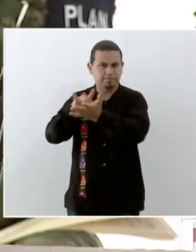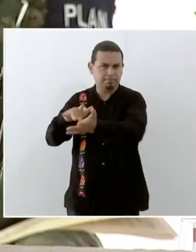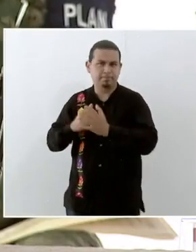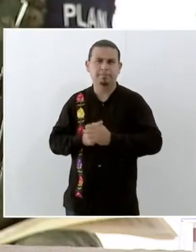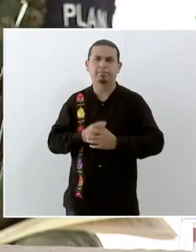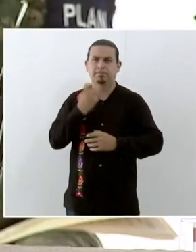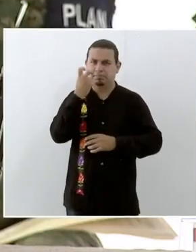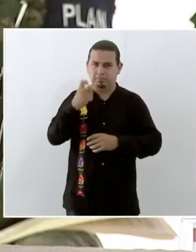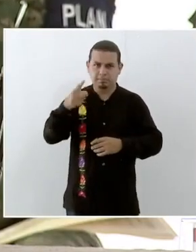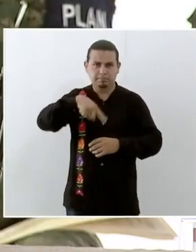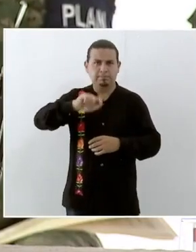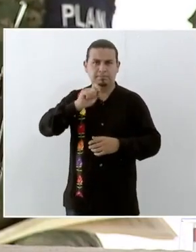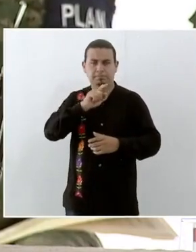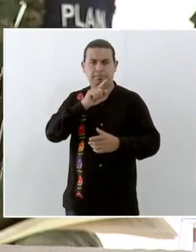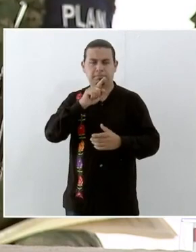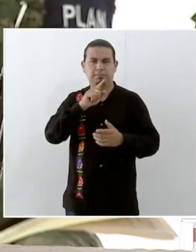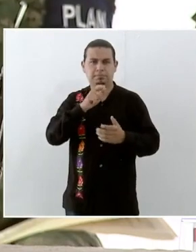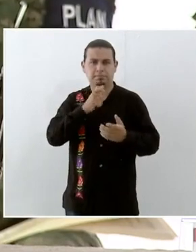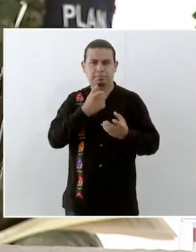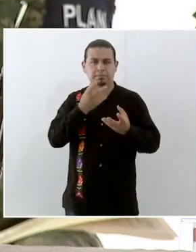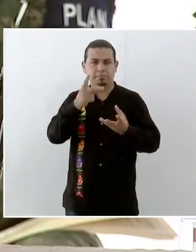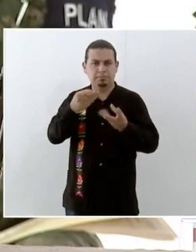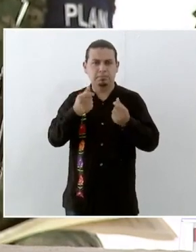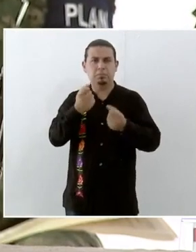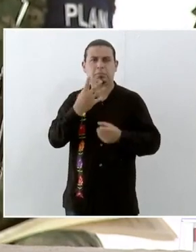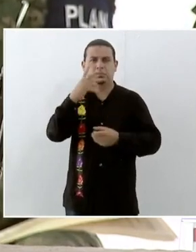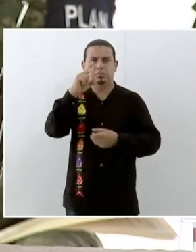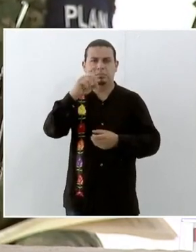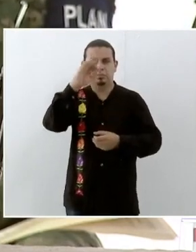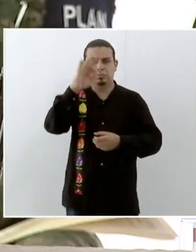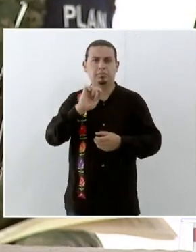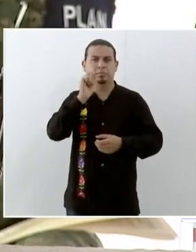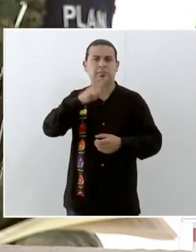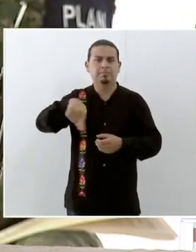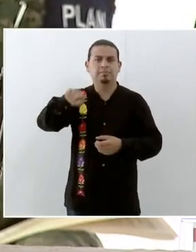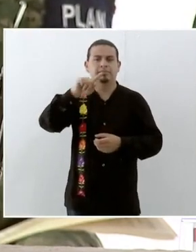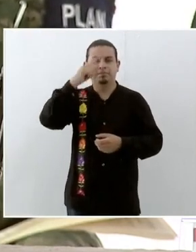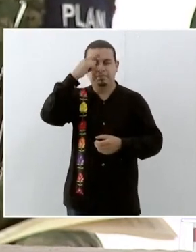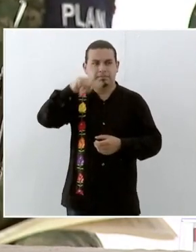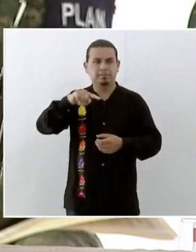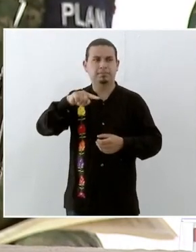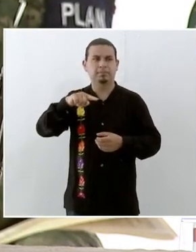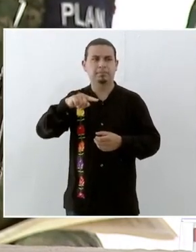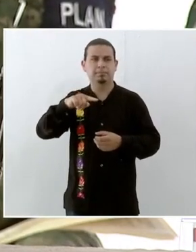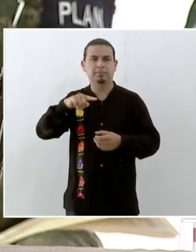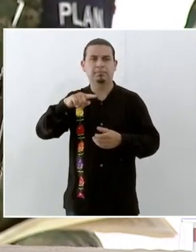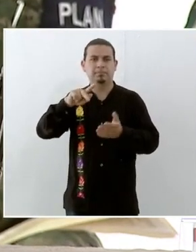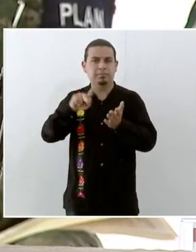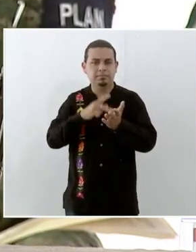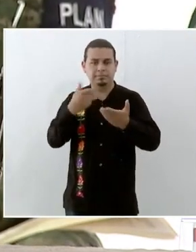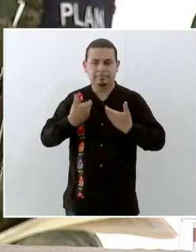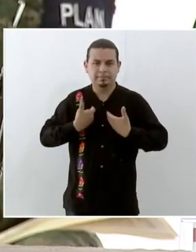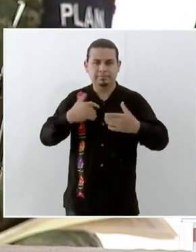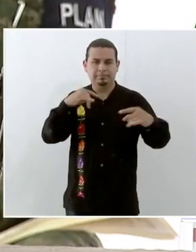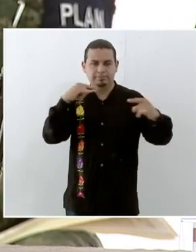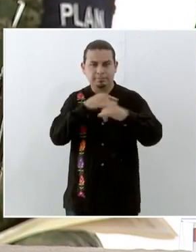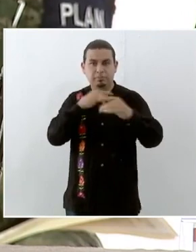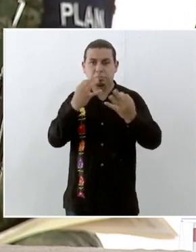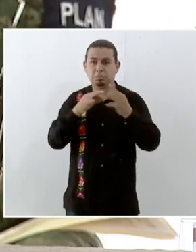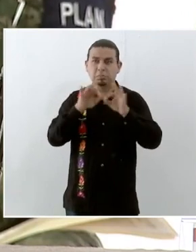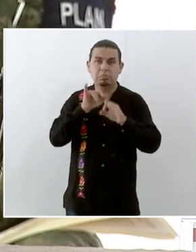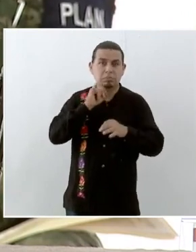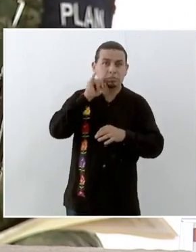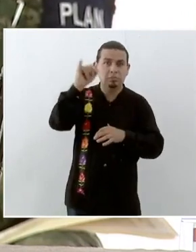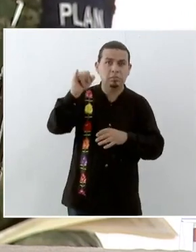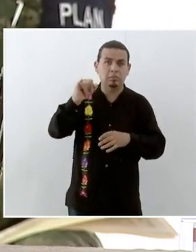ahí digamos el 30% de lo que corresponde a la rehabilitación y la reconstrucción de los caminos y puentes de la red estatal